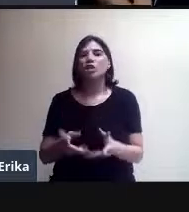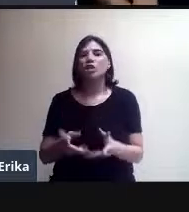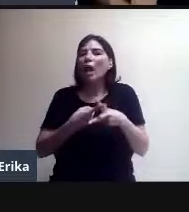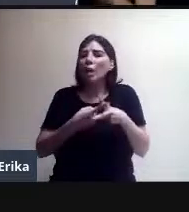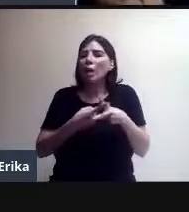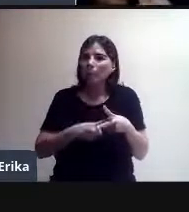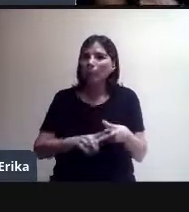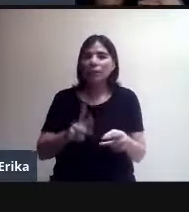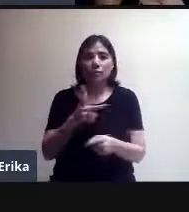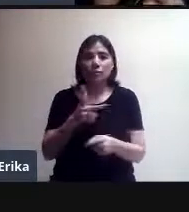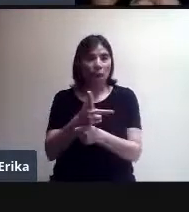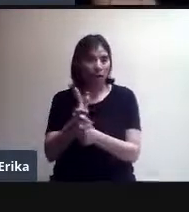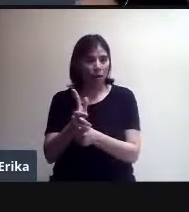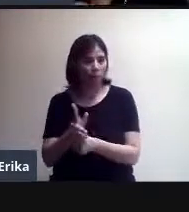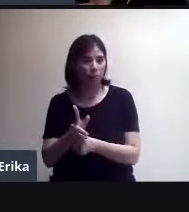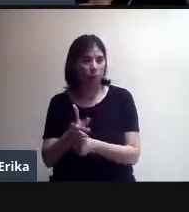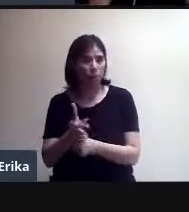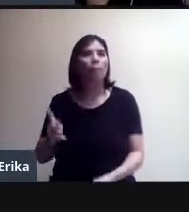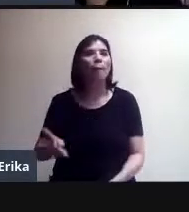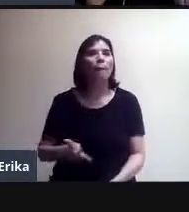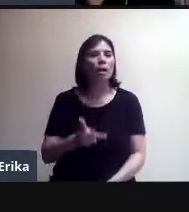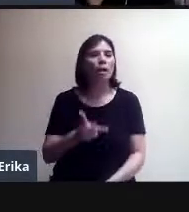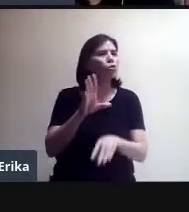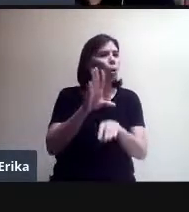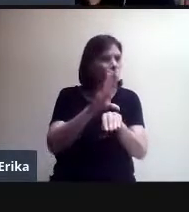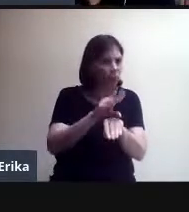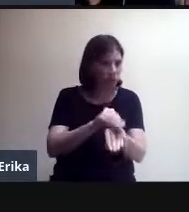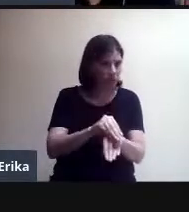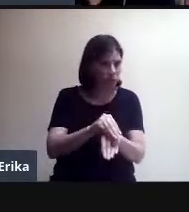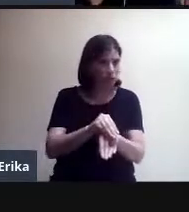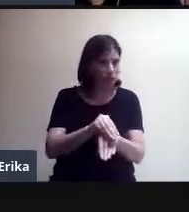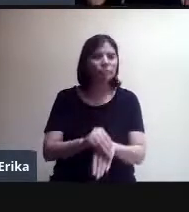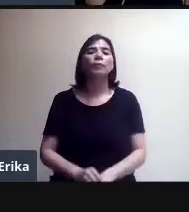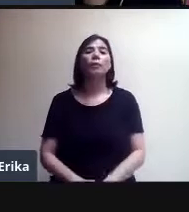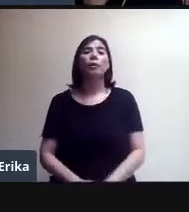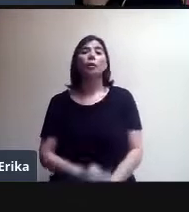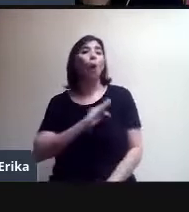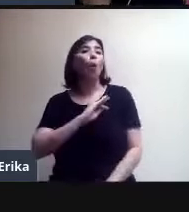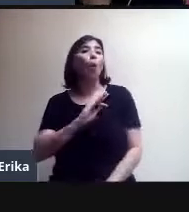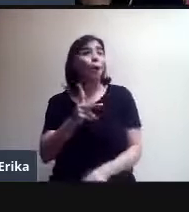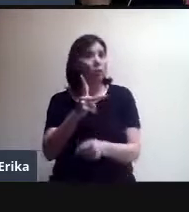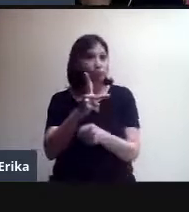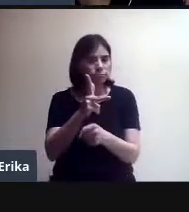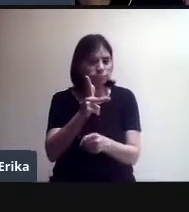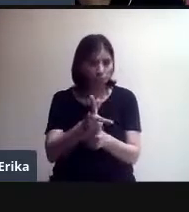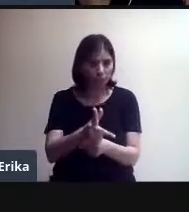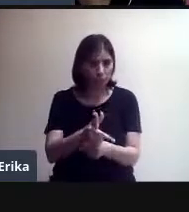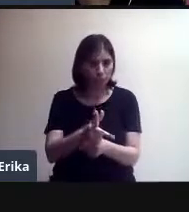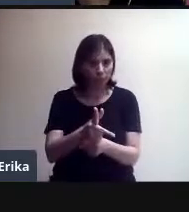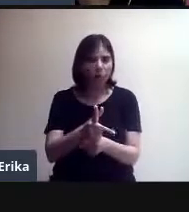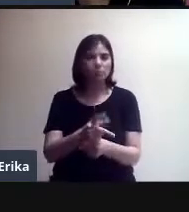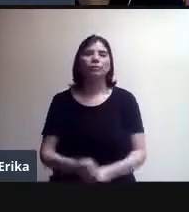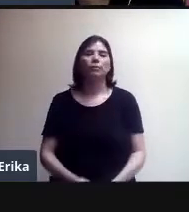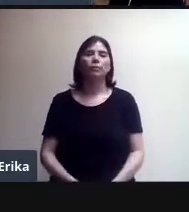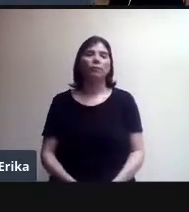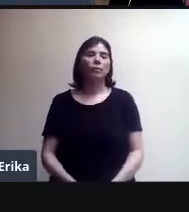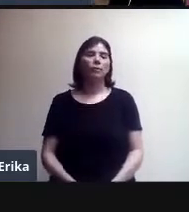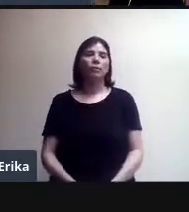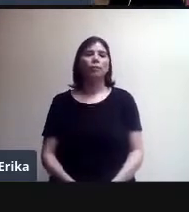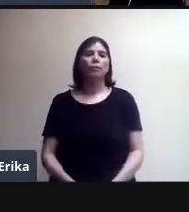Entonces, yo les pregunto y puedo grabar. Puedo grabar. entonces,